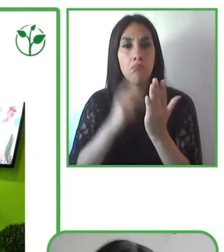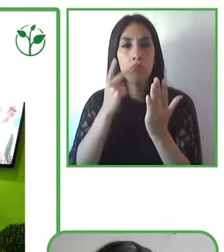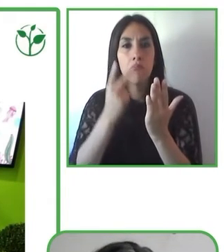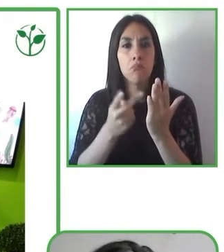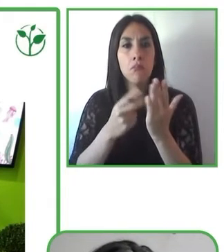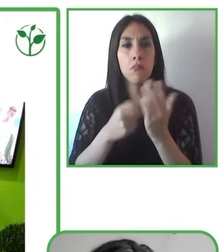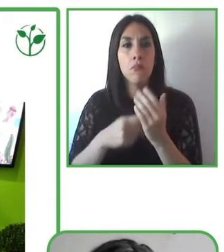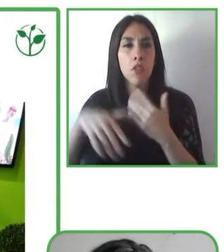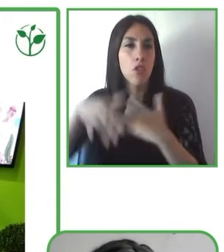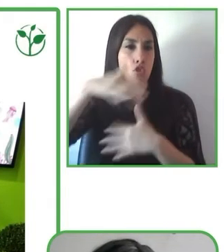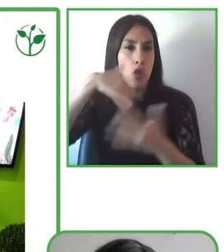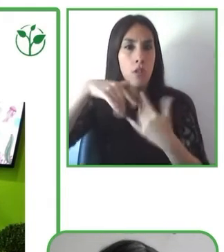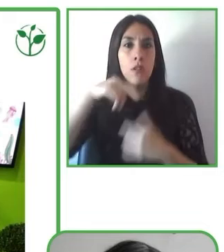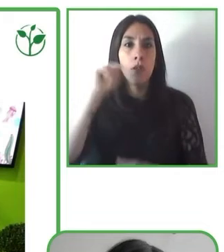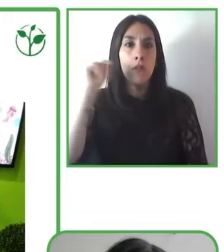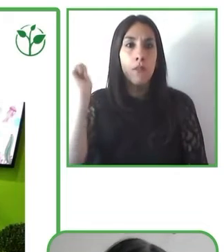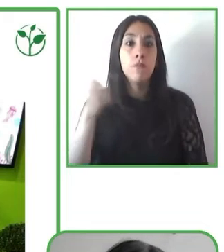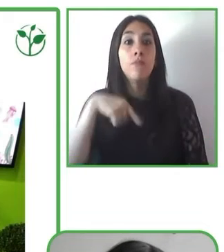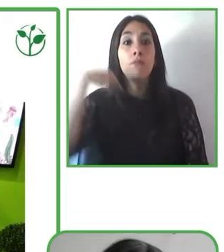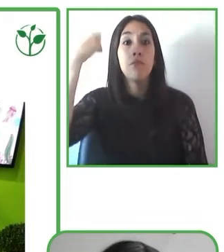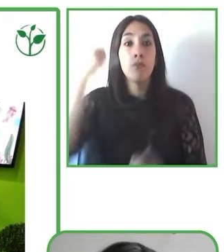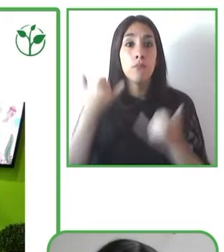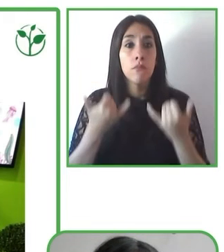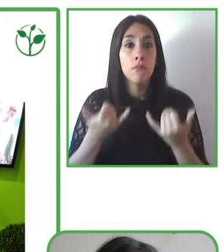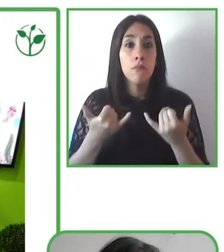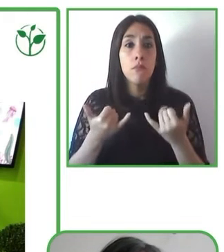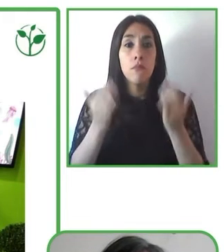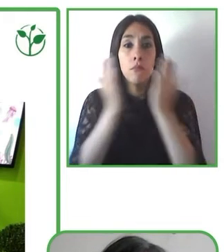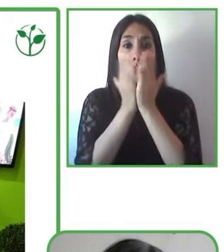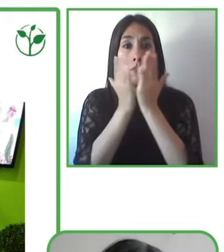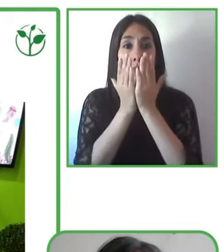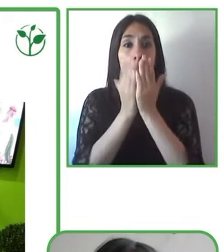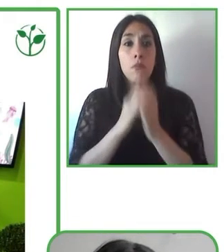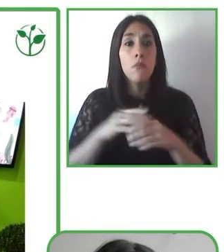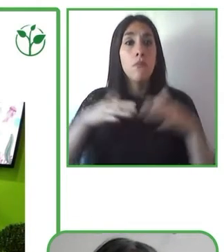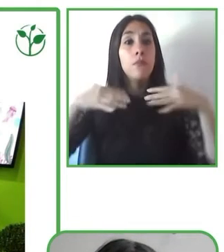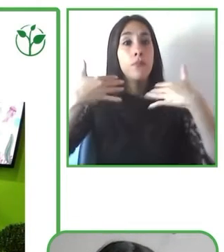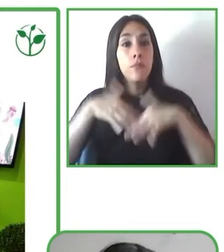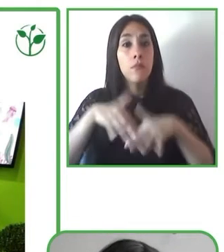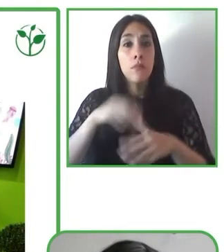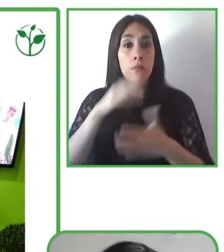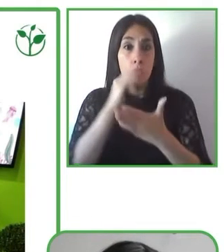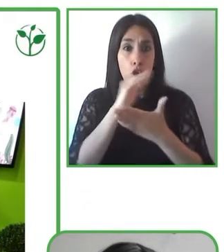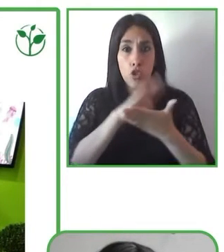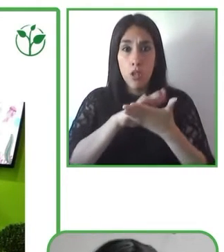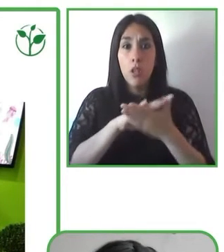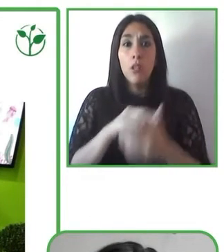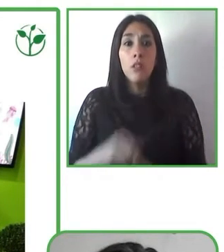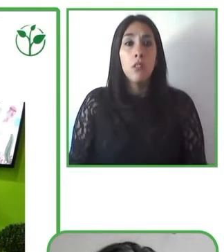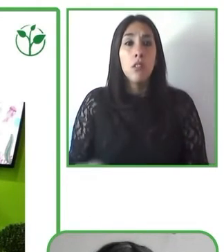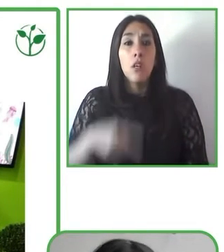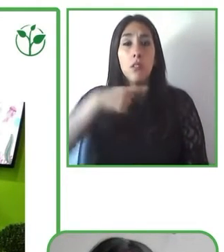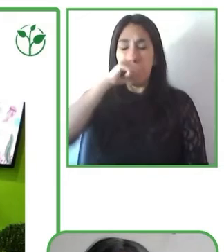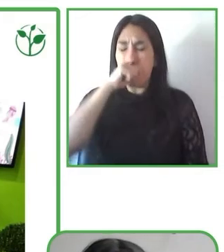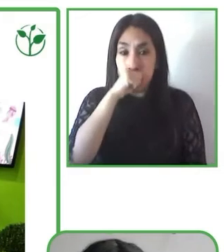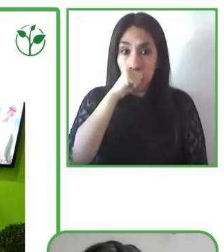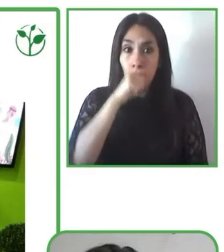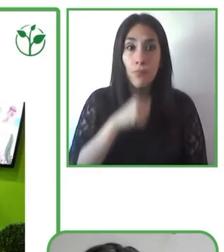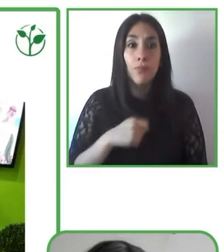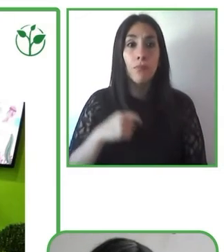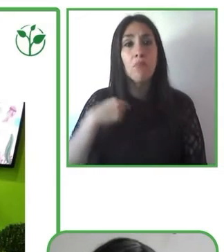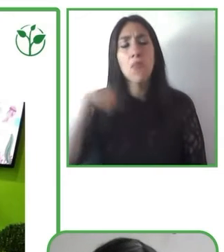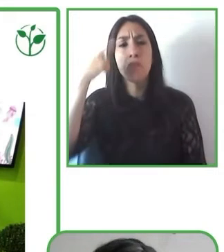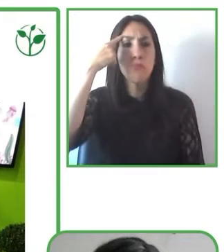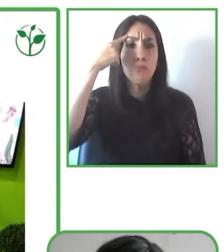están juntos en la escuela. Entonces, intentamos pensar un libro que podría ser para todos, los alumnos